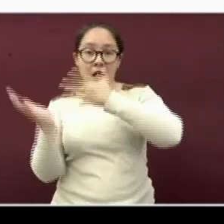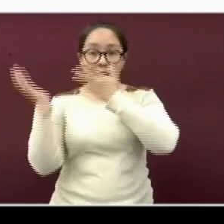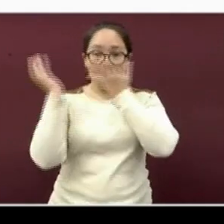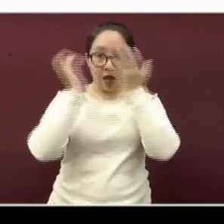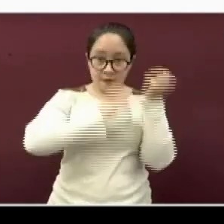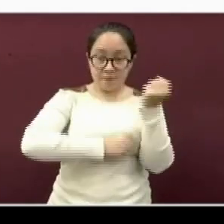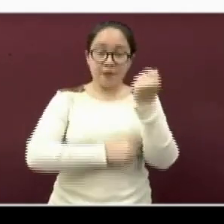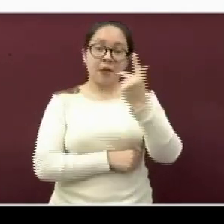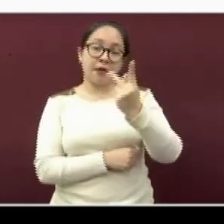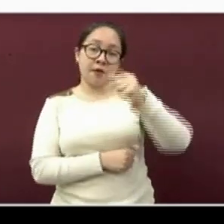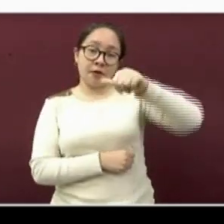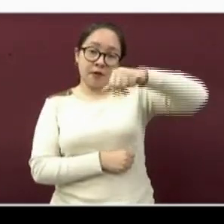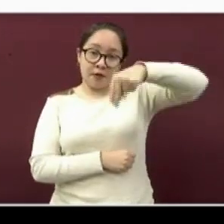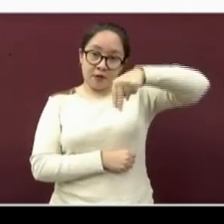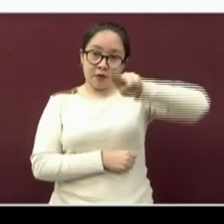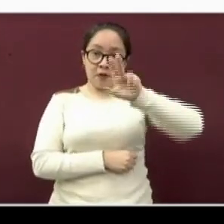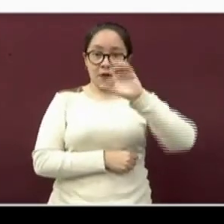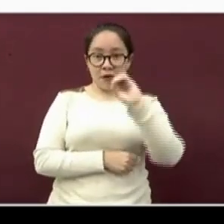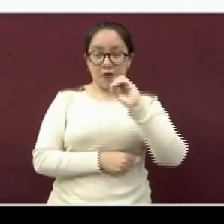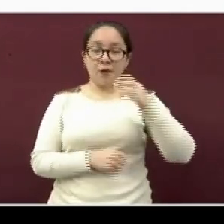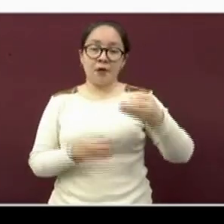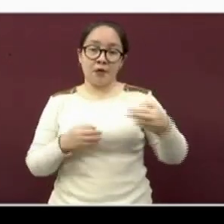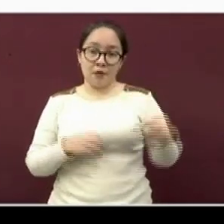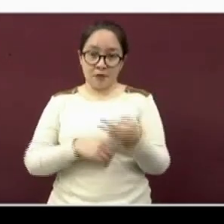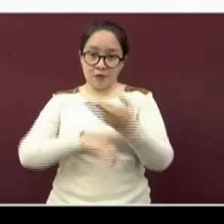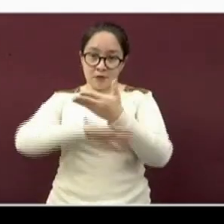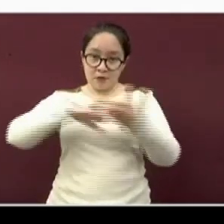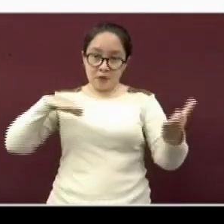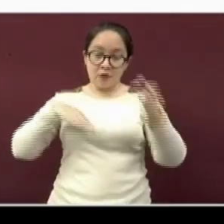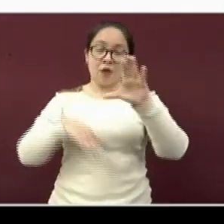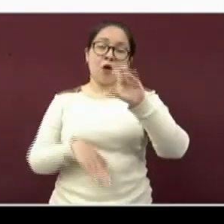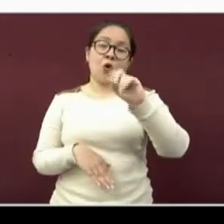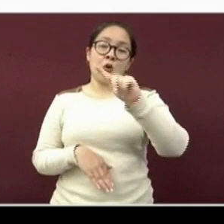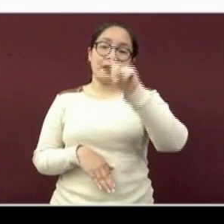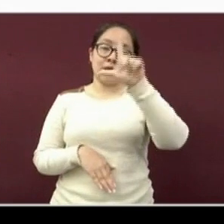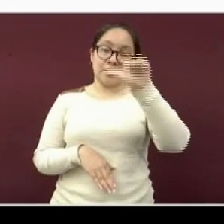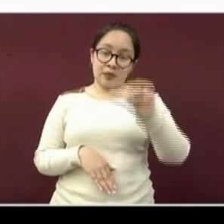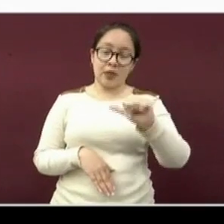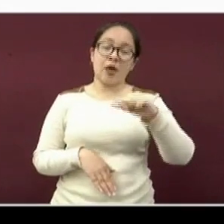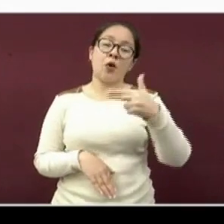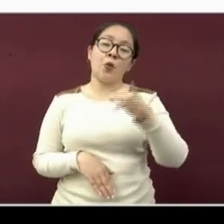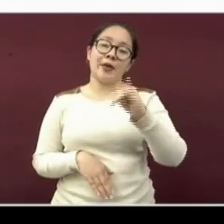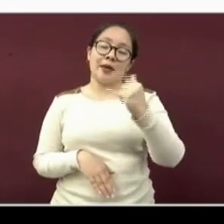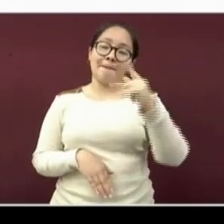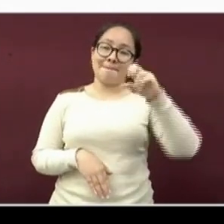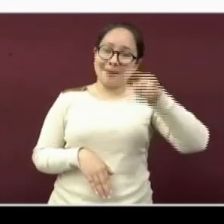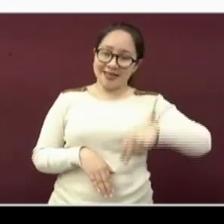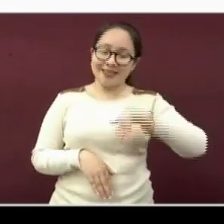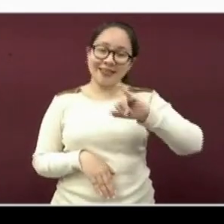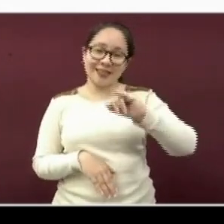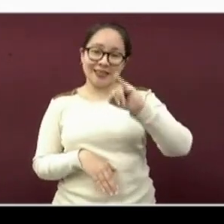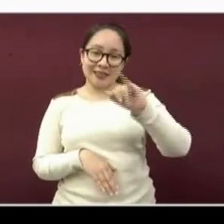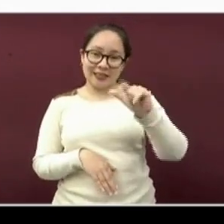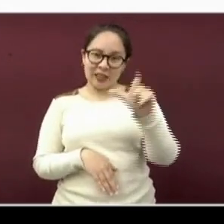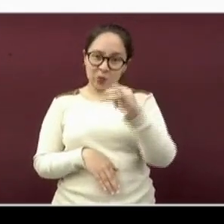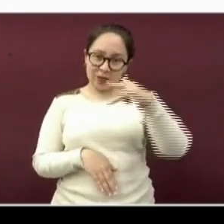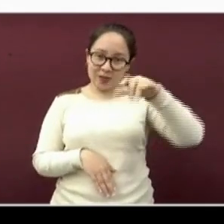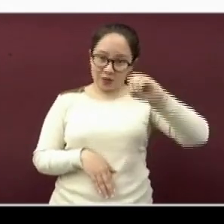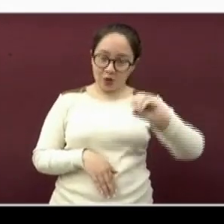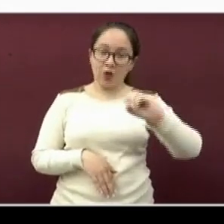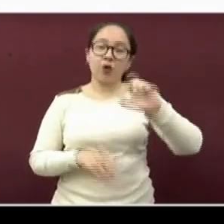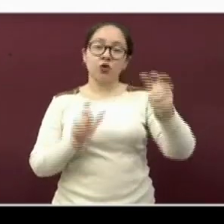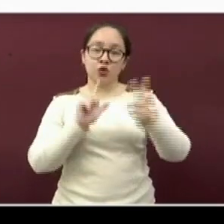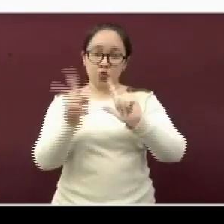Pánuco, Río Blanco, Coatzintla, Guayapan de Ocampo, Ixhuatlancillo, Las Chuapas